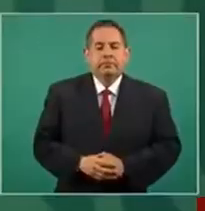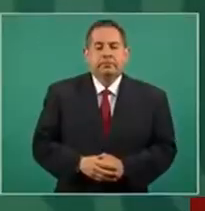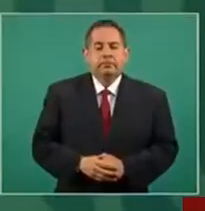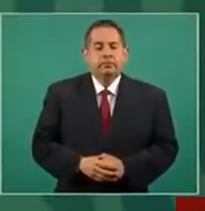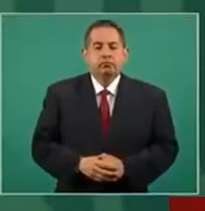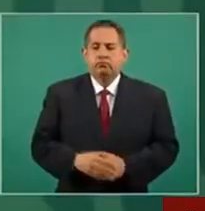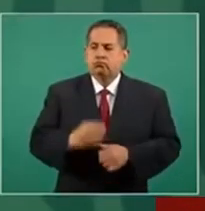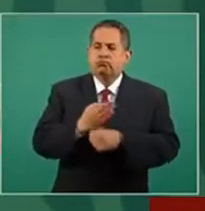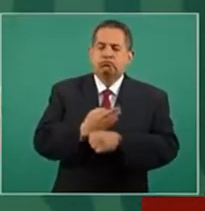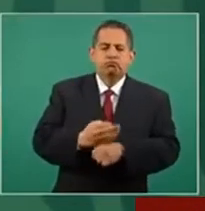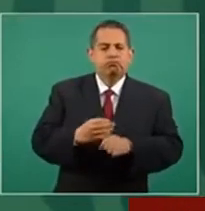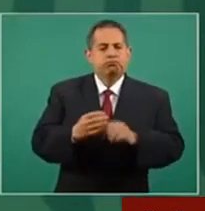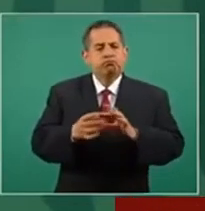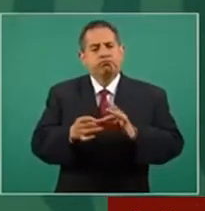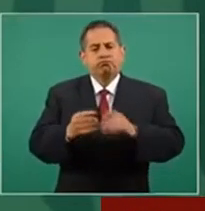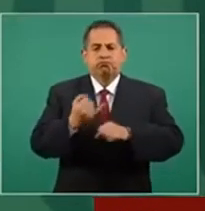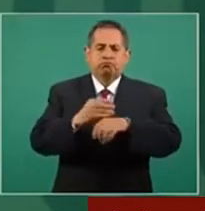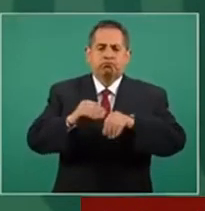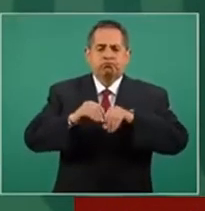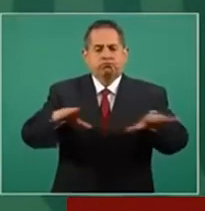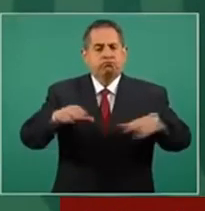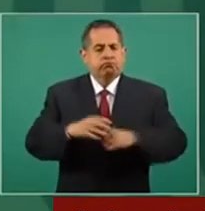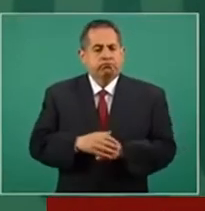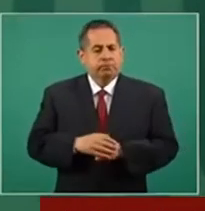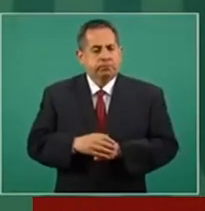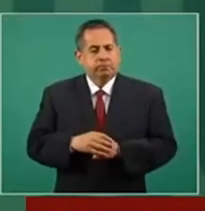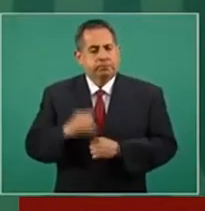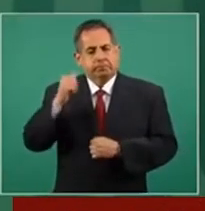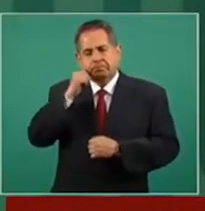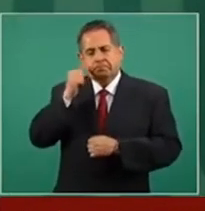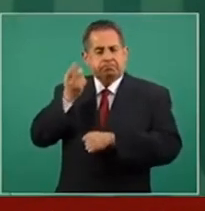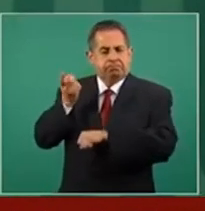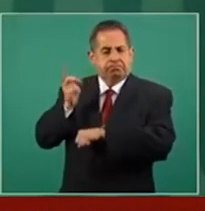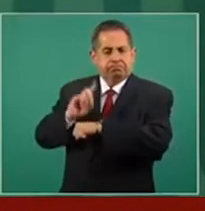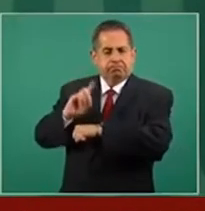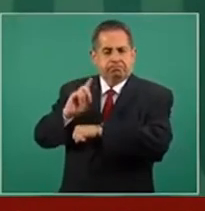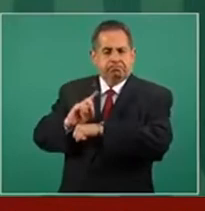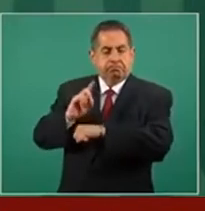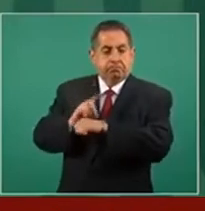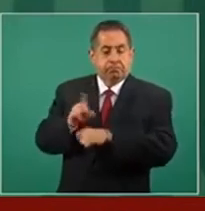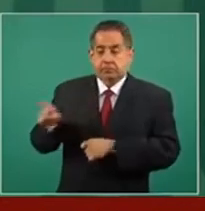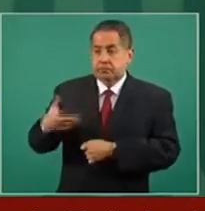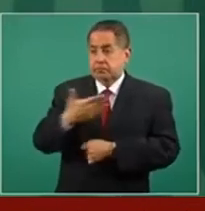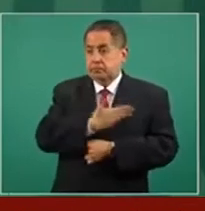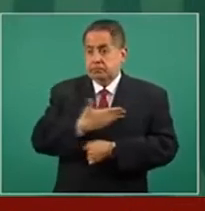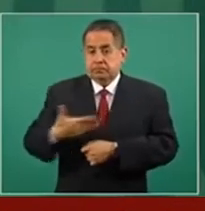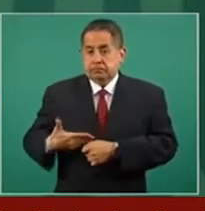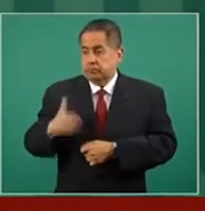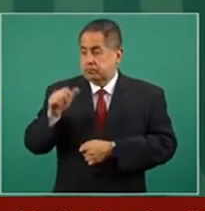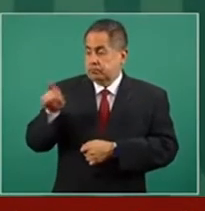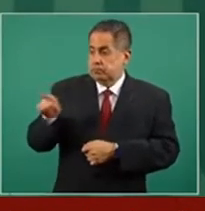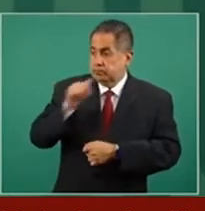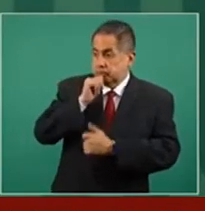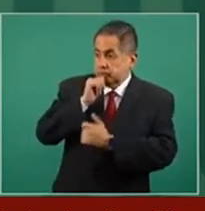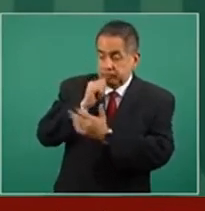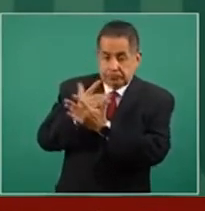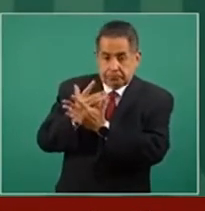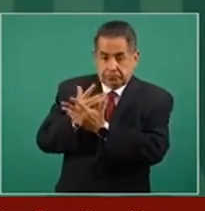Informarles como todas las mañanas, mientras el señor presidente esté